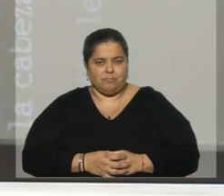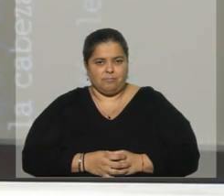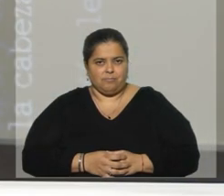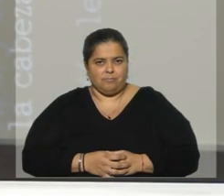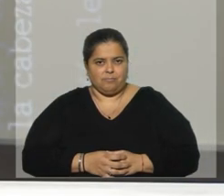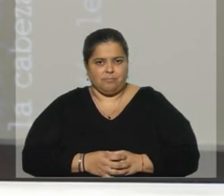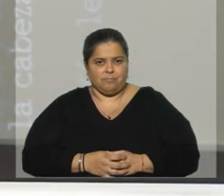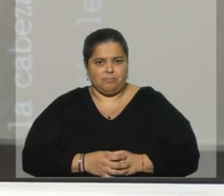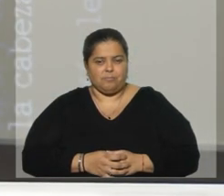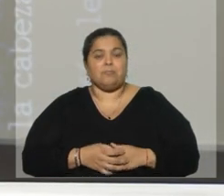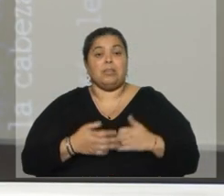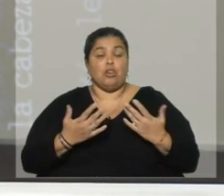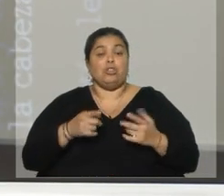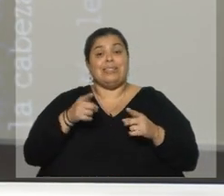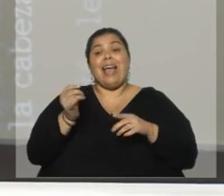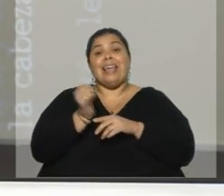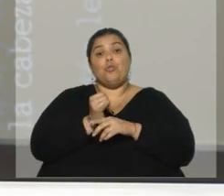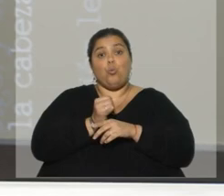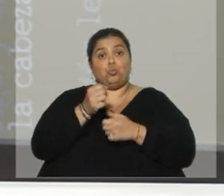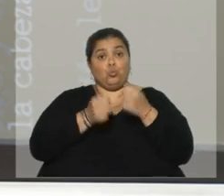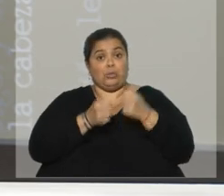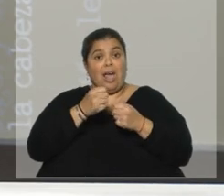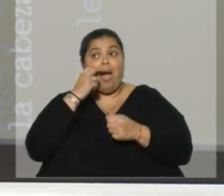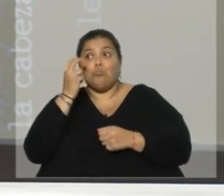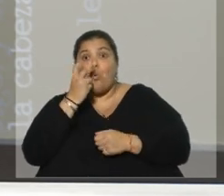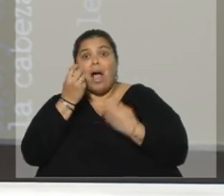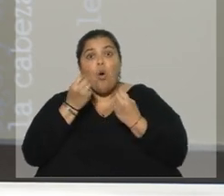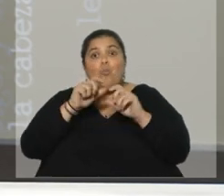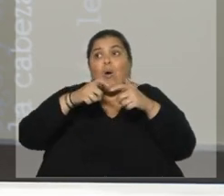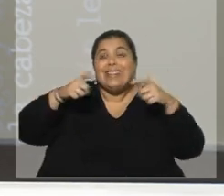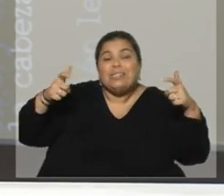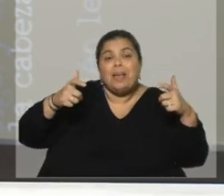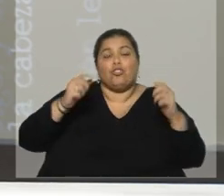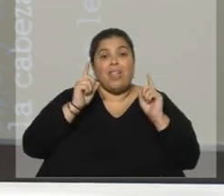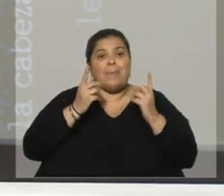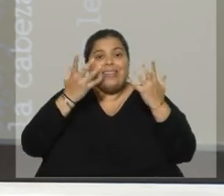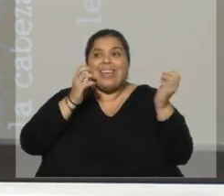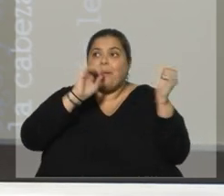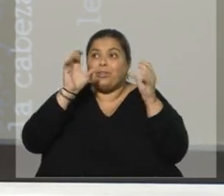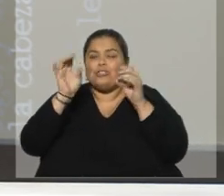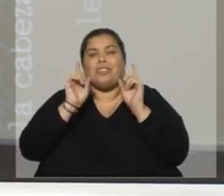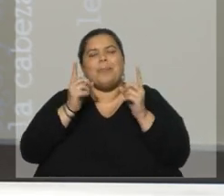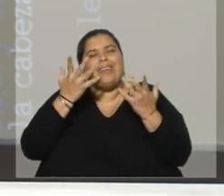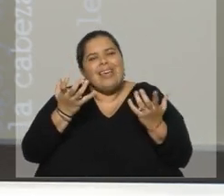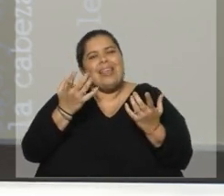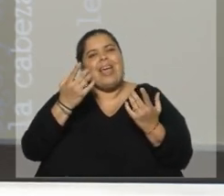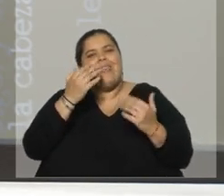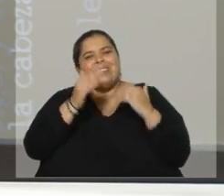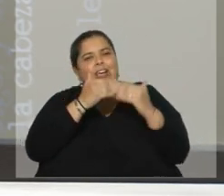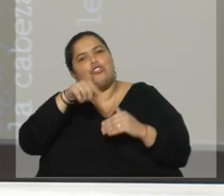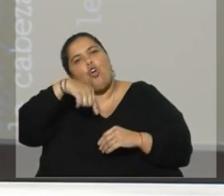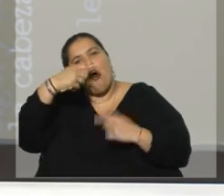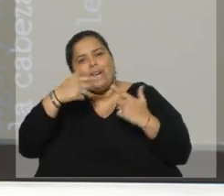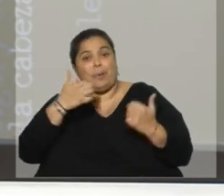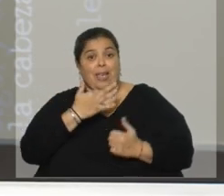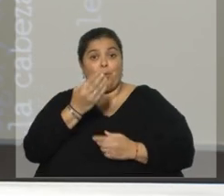Bueno, una industria que busca crecer, que además de la exportación está interesada en desarrollar otro tipo de productos vinculados por ejemplo a la